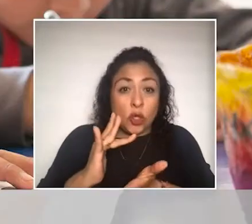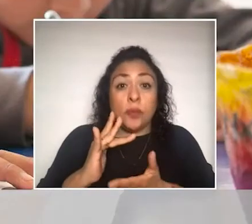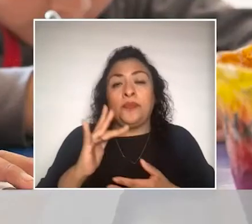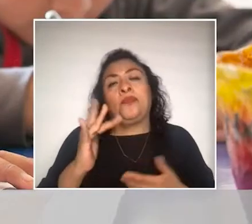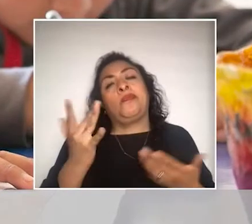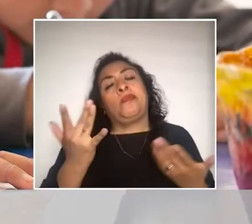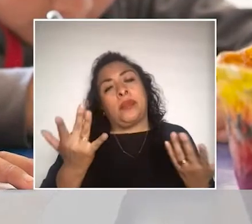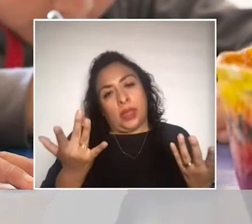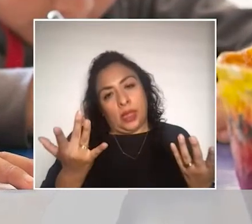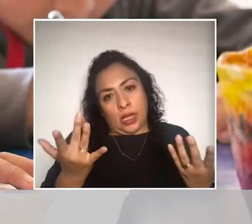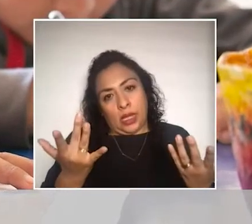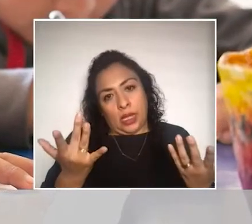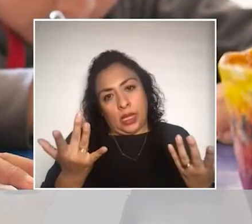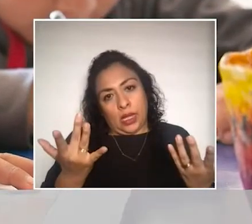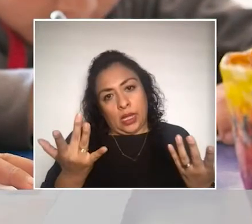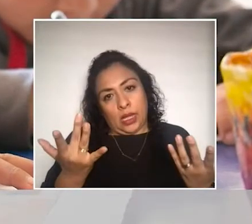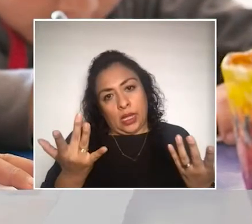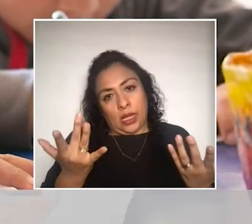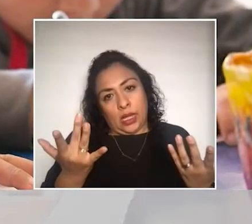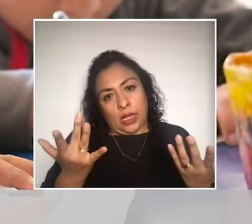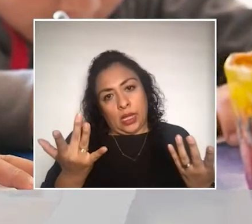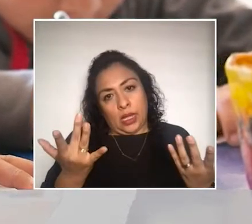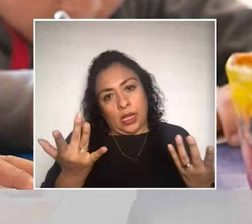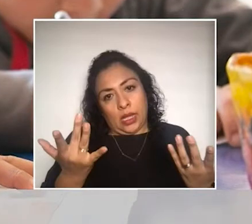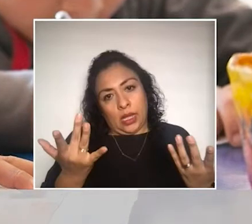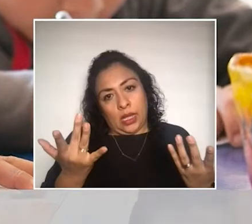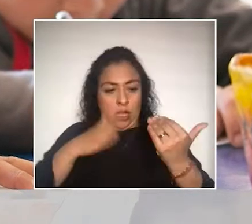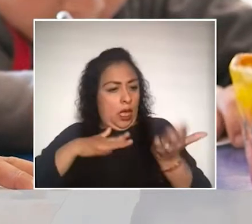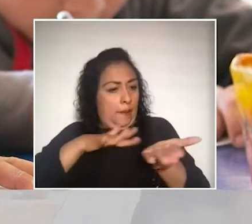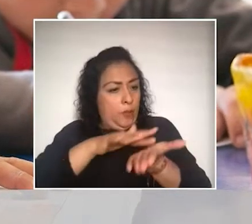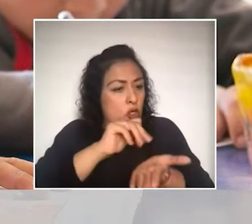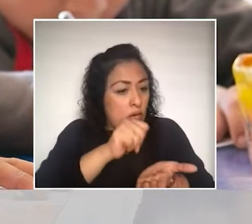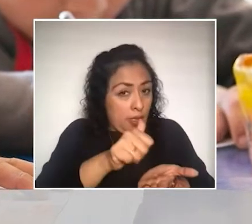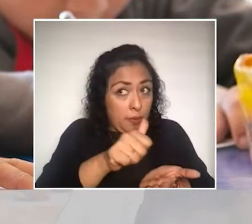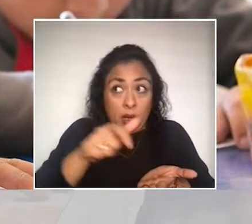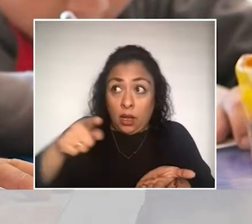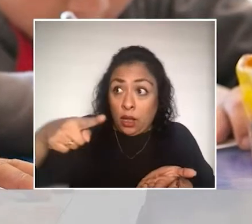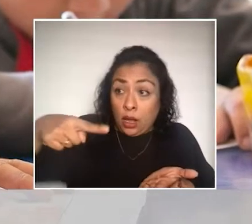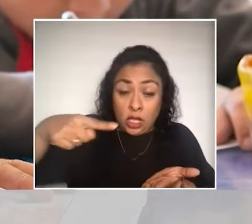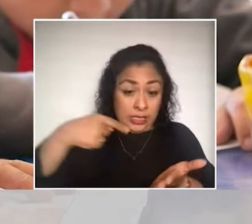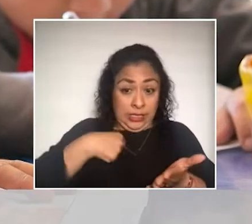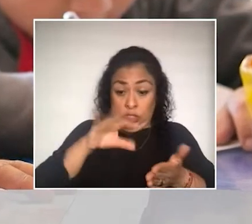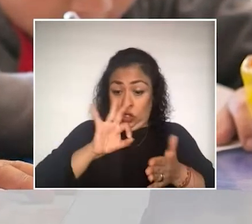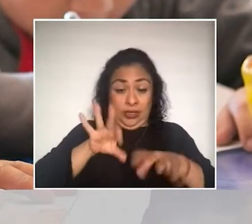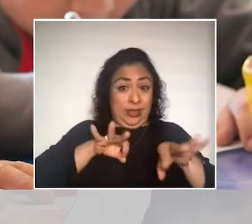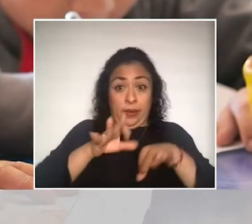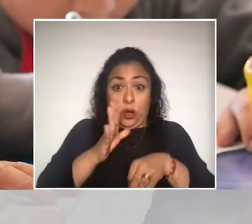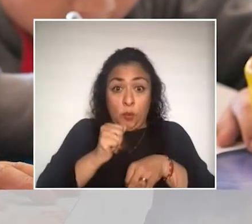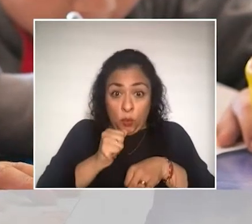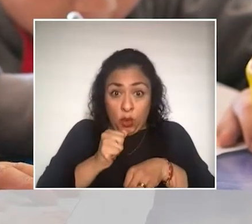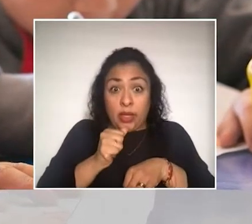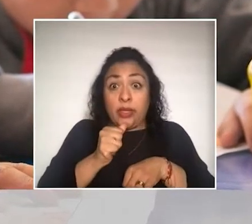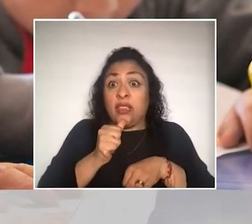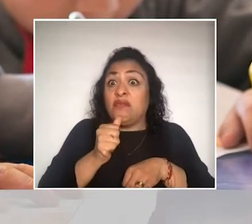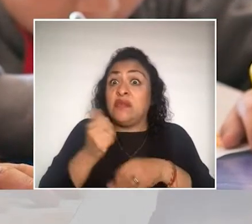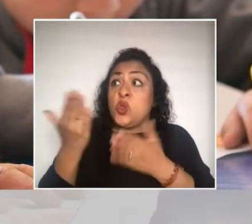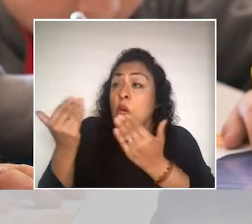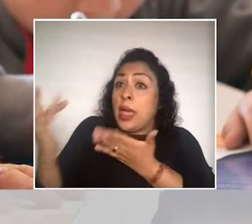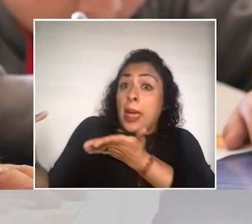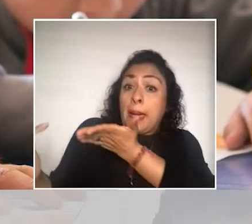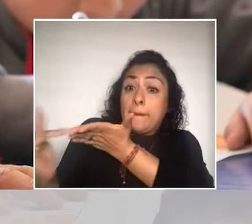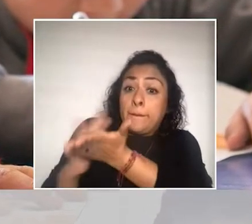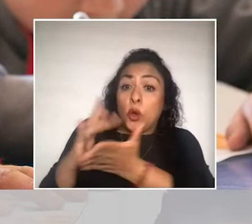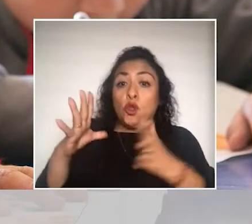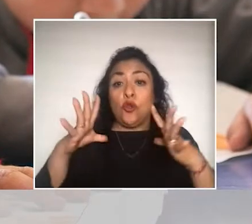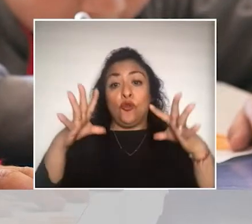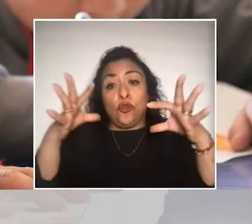los servicios que tienen sin nuestro apoyo, pero nosotros no podríamos trabajar lo que trabajamos con ellos sin el apoyo de